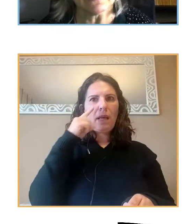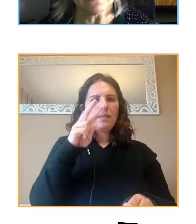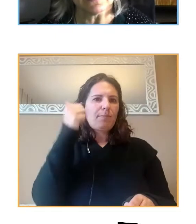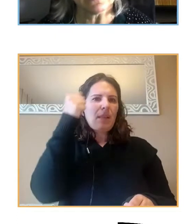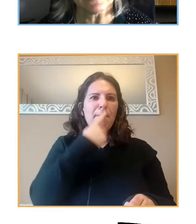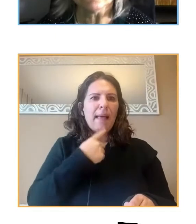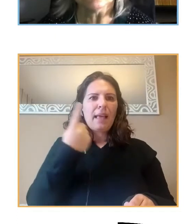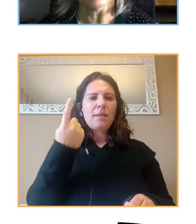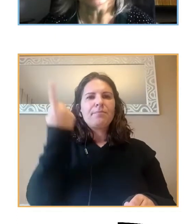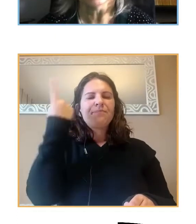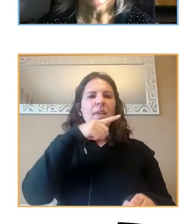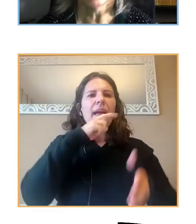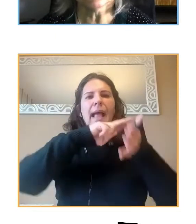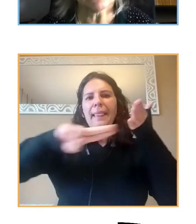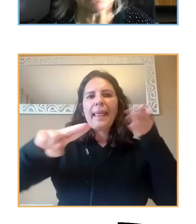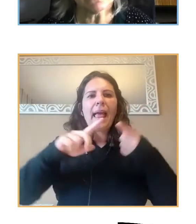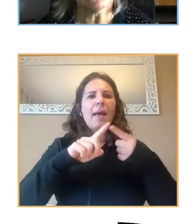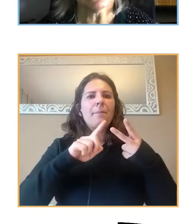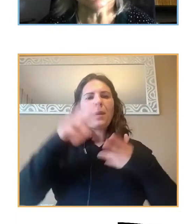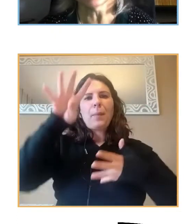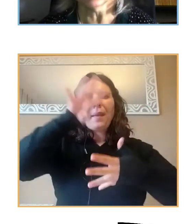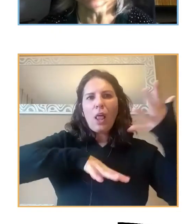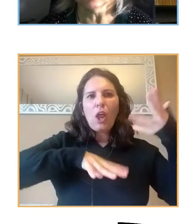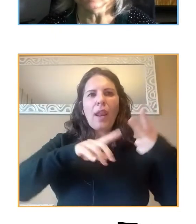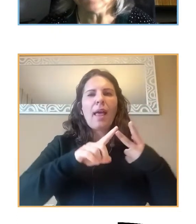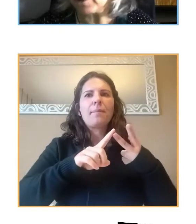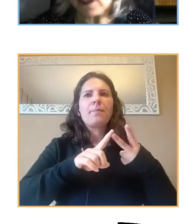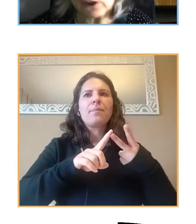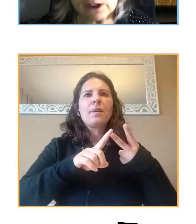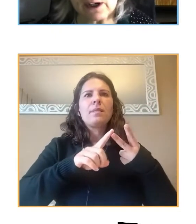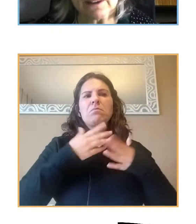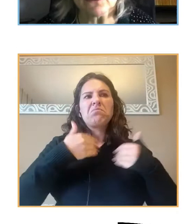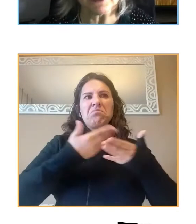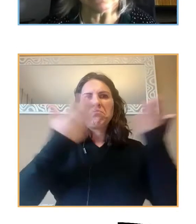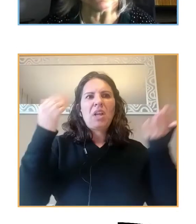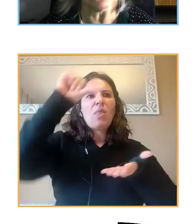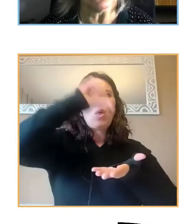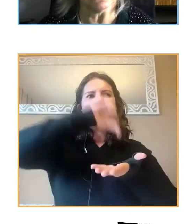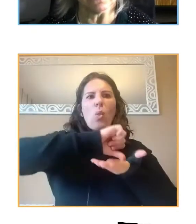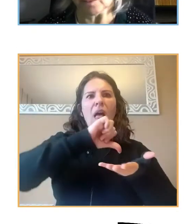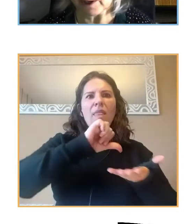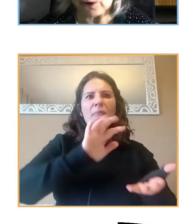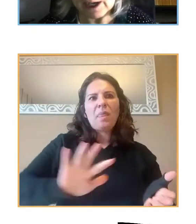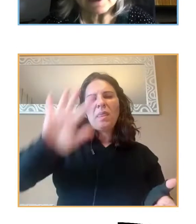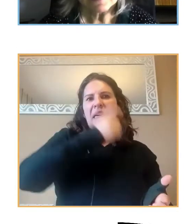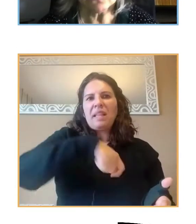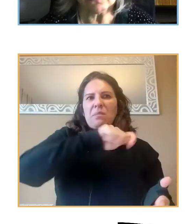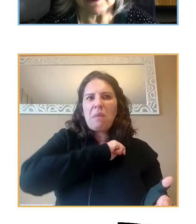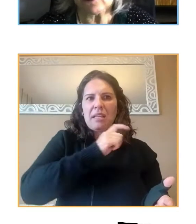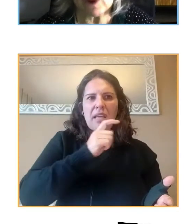de Galicia, de Barcelona, de cualquier otra ciudad española,